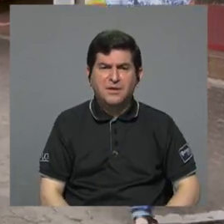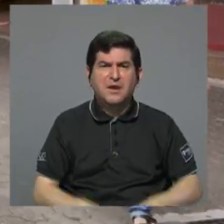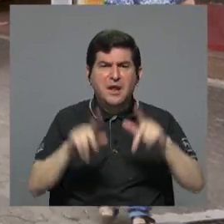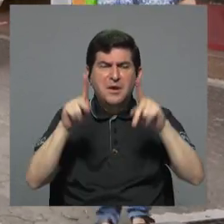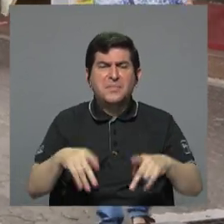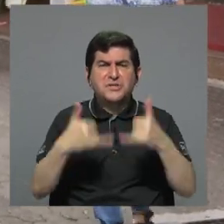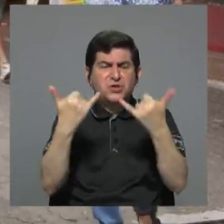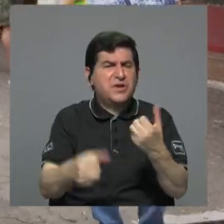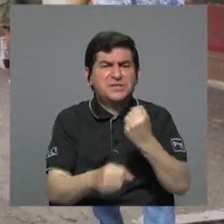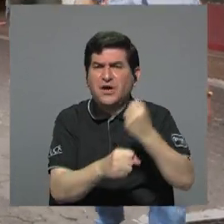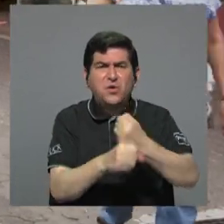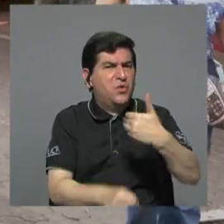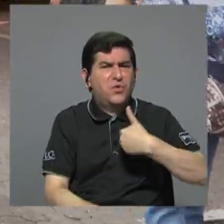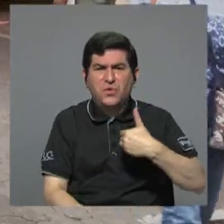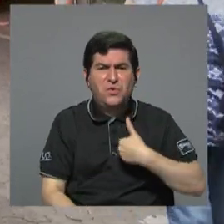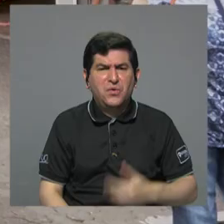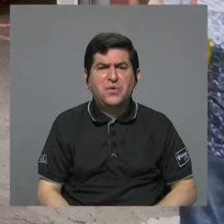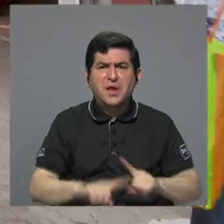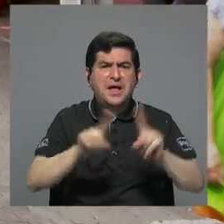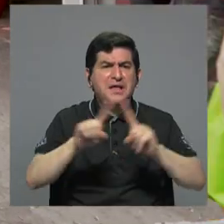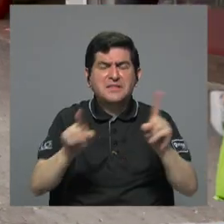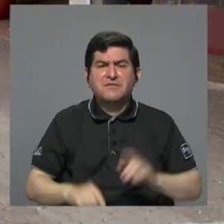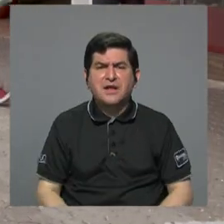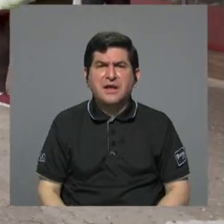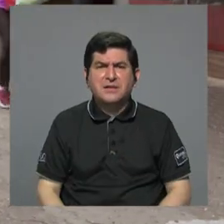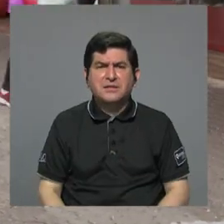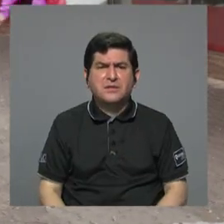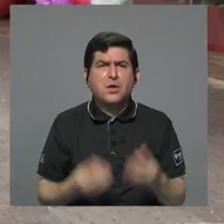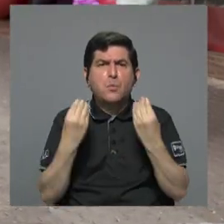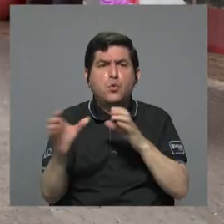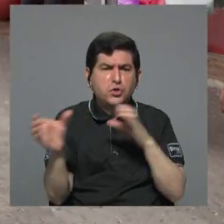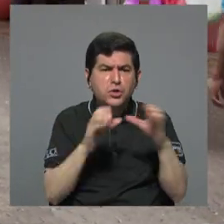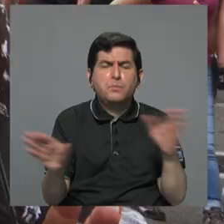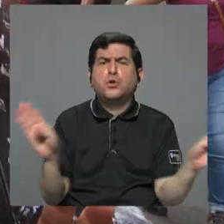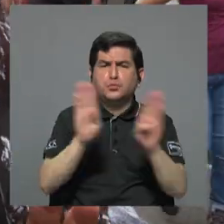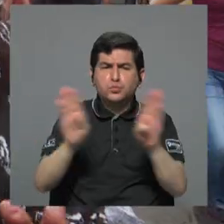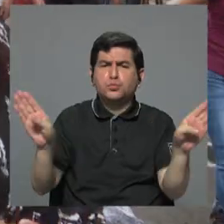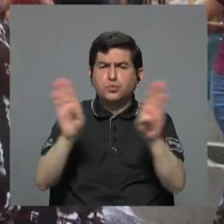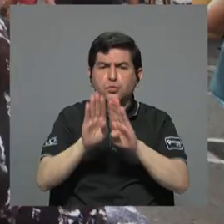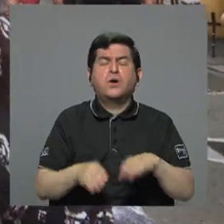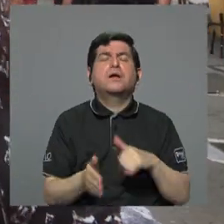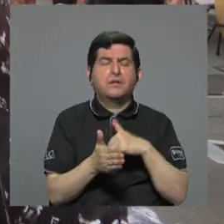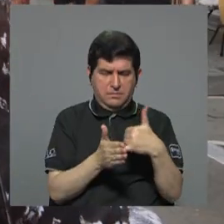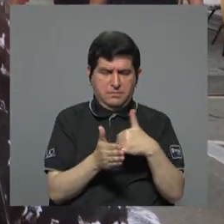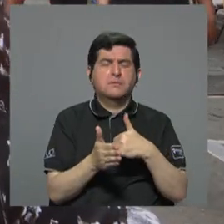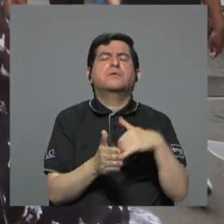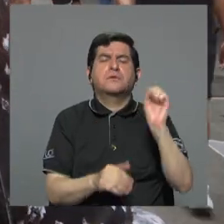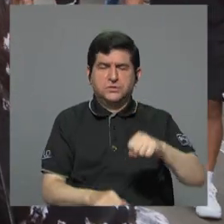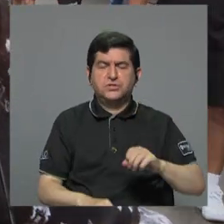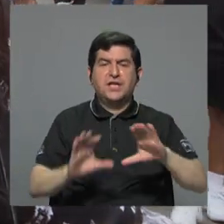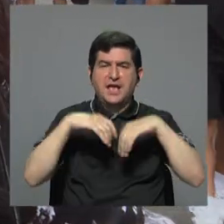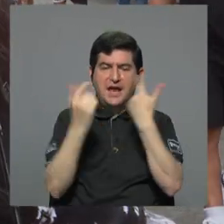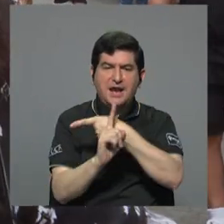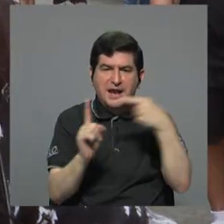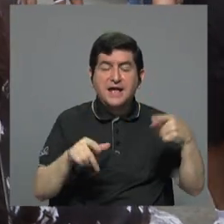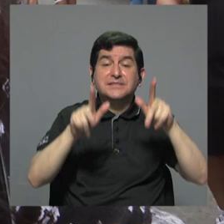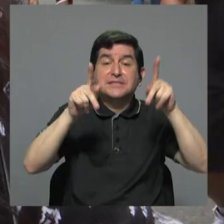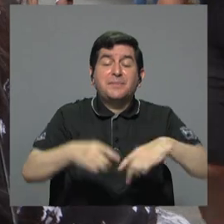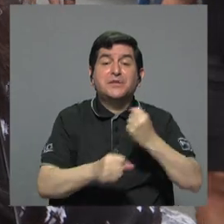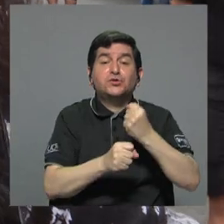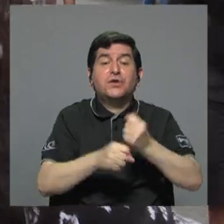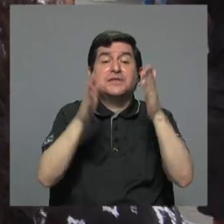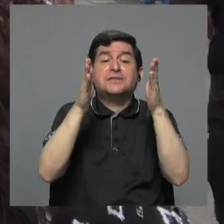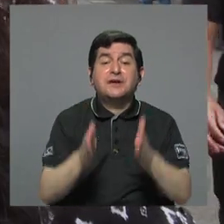quedó desempleada. Muchas tiendas, ahora está habiendo muchos comercios cerrados. Sí se ha debilitado porque la clase media somos las personas